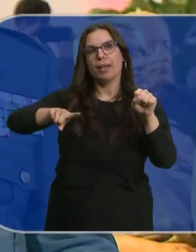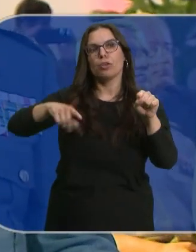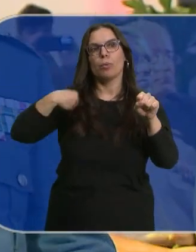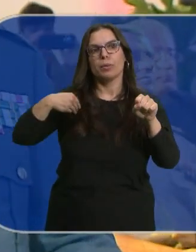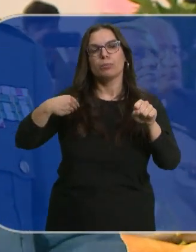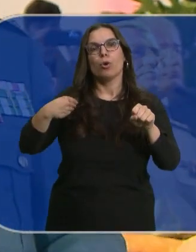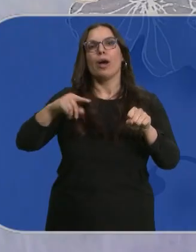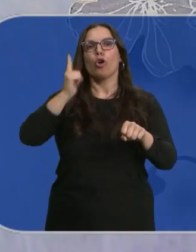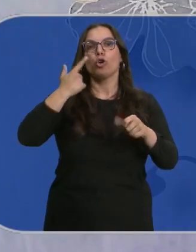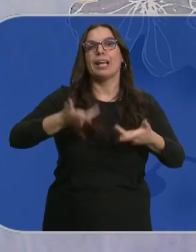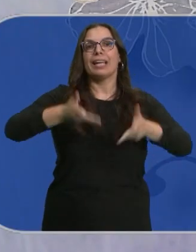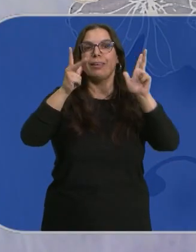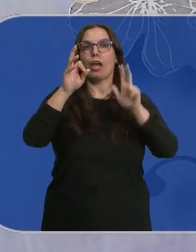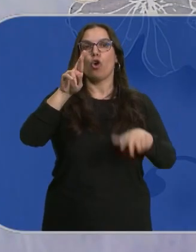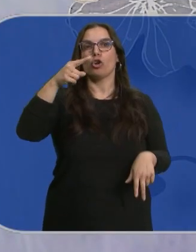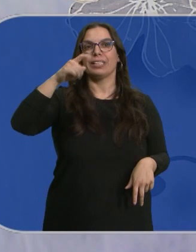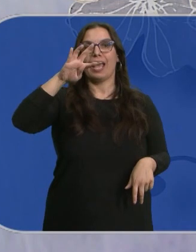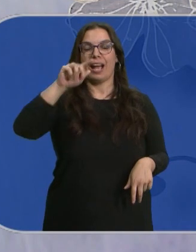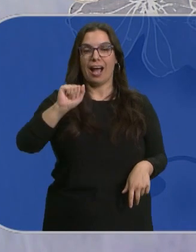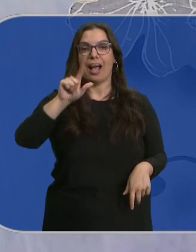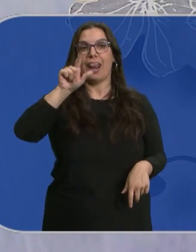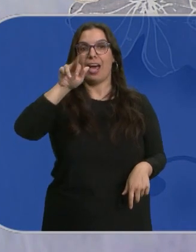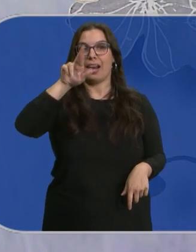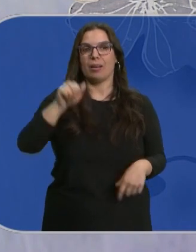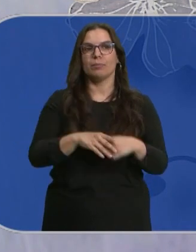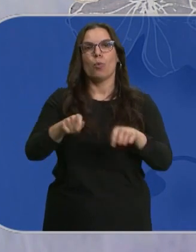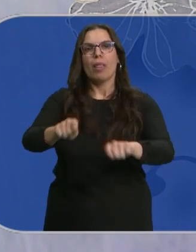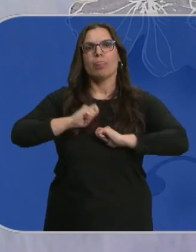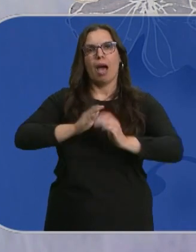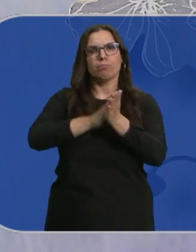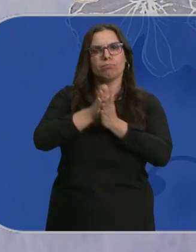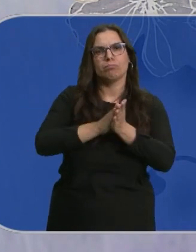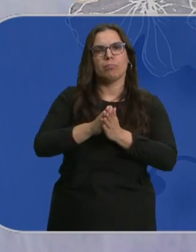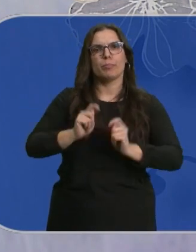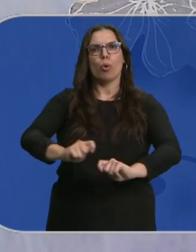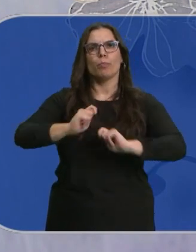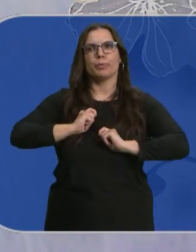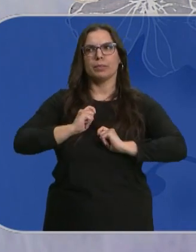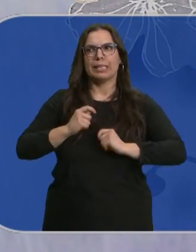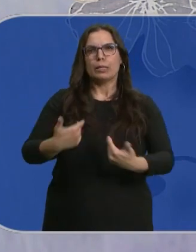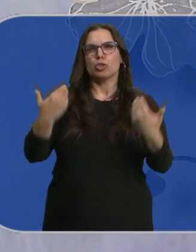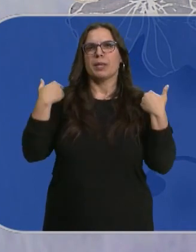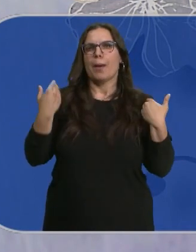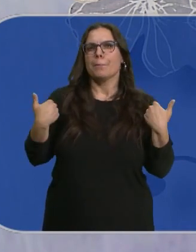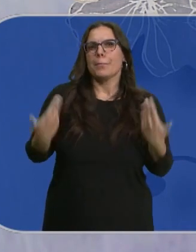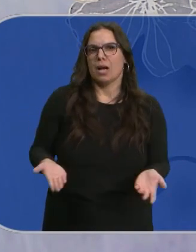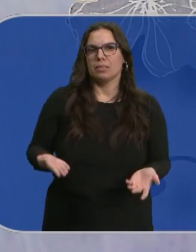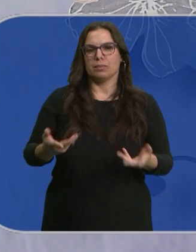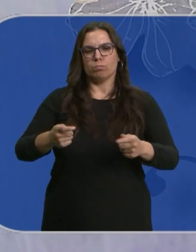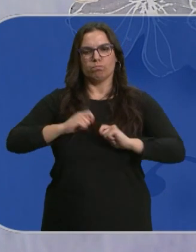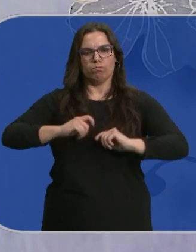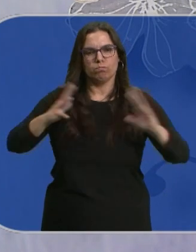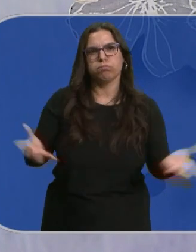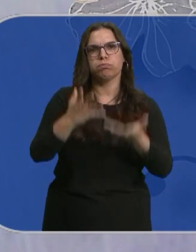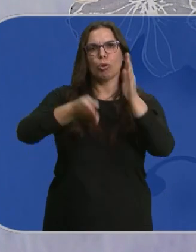liberó a Ortega Lara. Es un estímulo, es un plus de responsabilidad que nos empuja y nos obliga